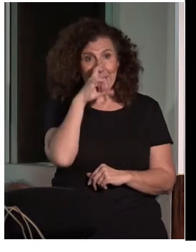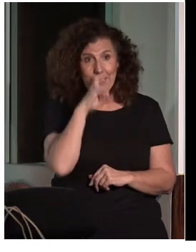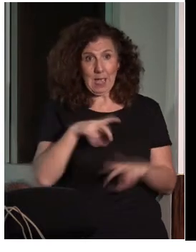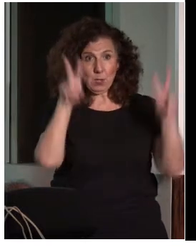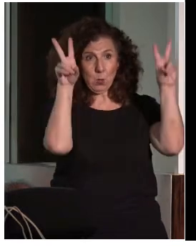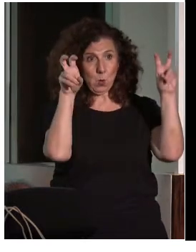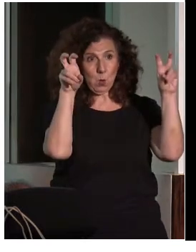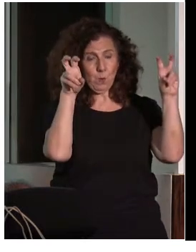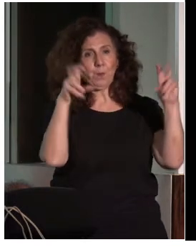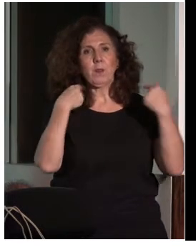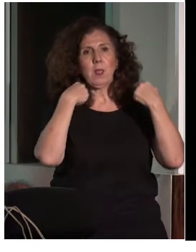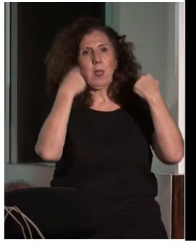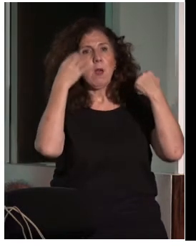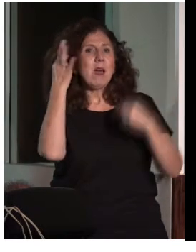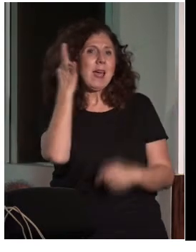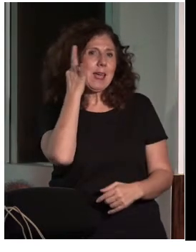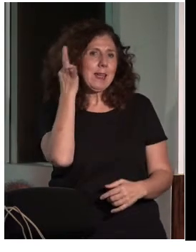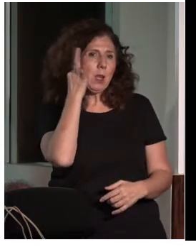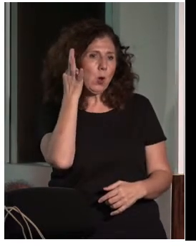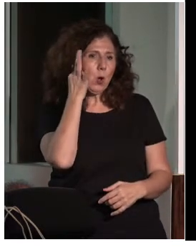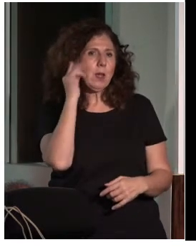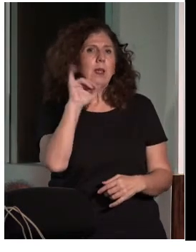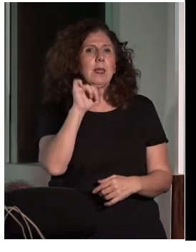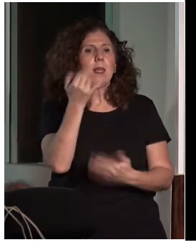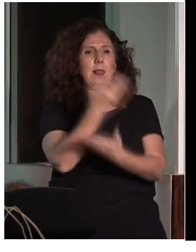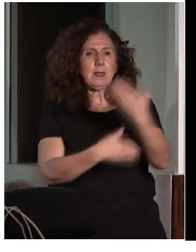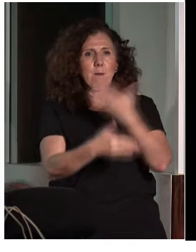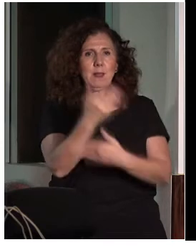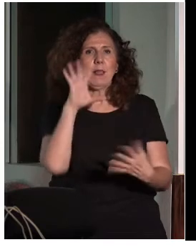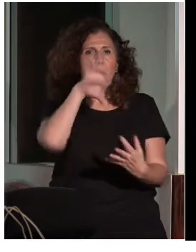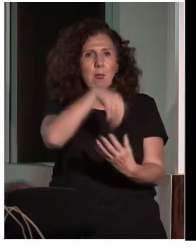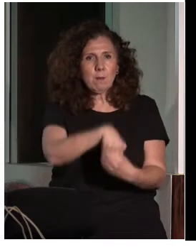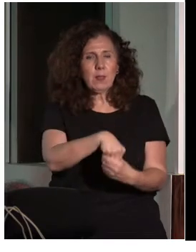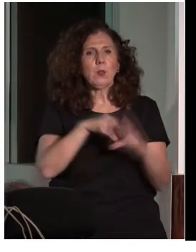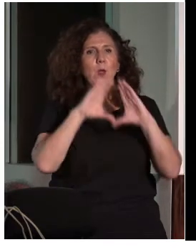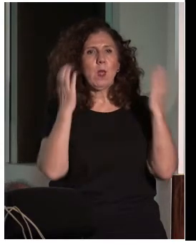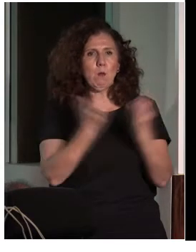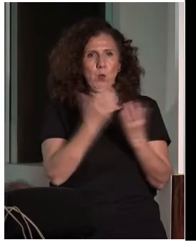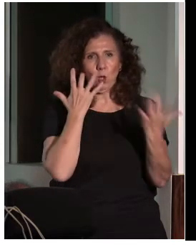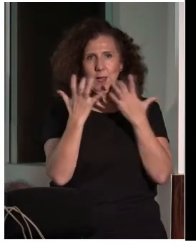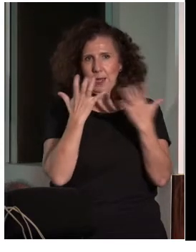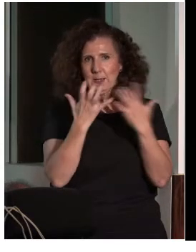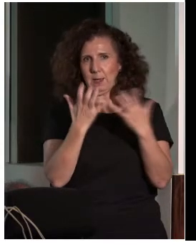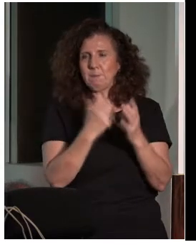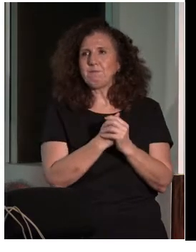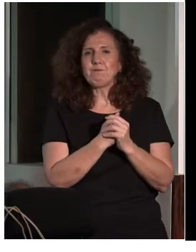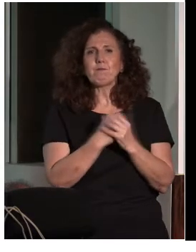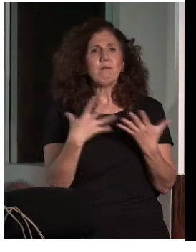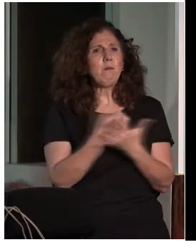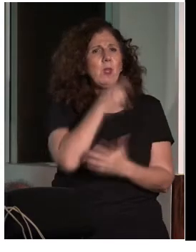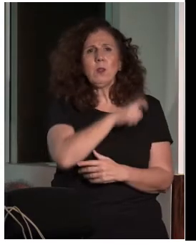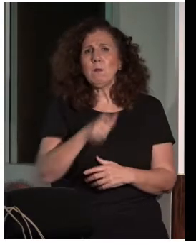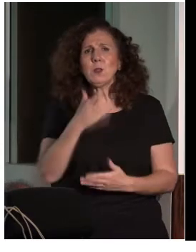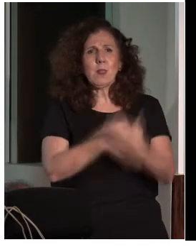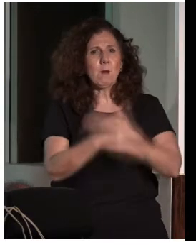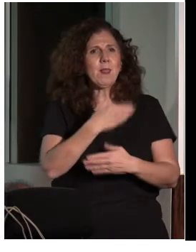género y discapacidad. La mujer con discapacidad en el mundo del arte. O sea, hemos dicho que las personas con discapacidad podamos